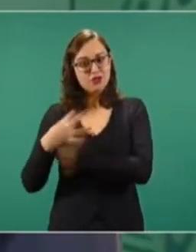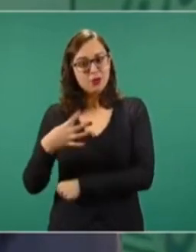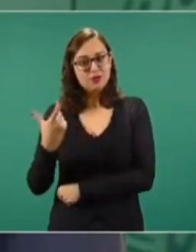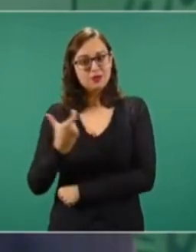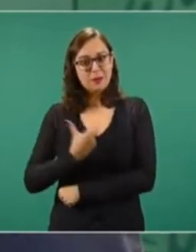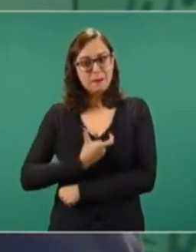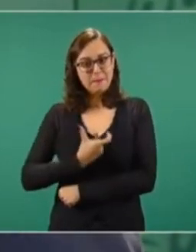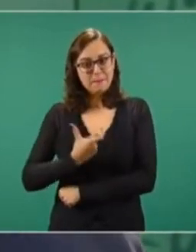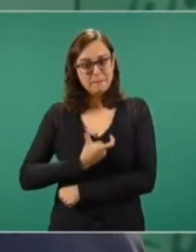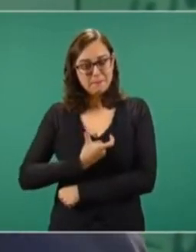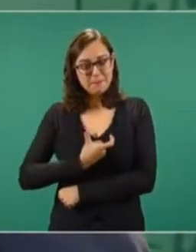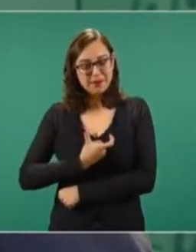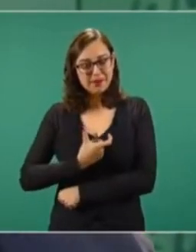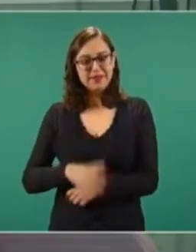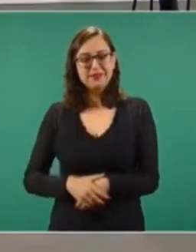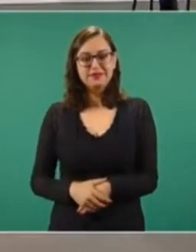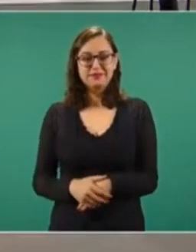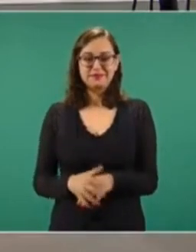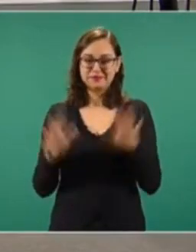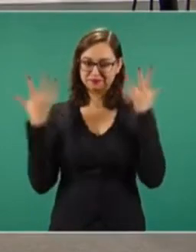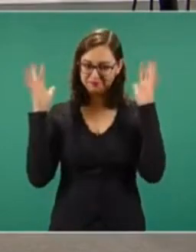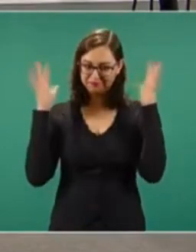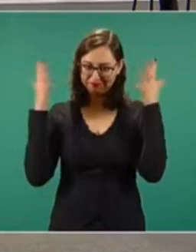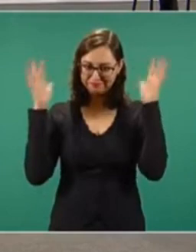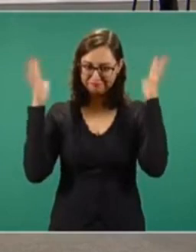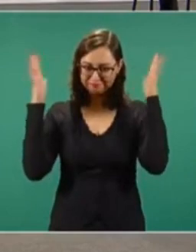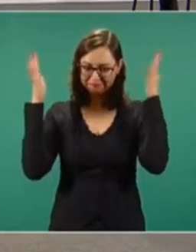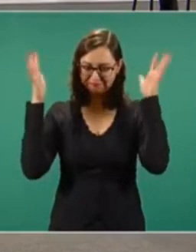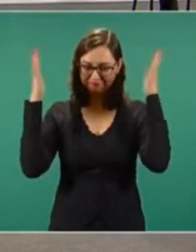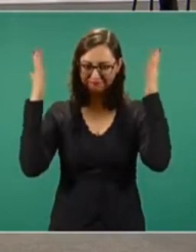Pues también un aplauso para ellos.